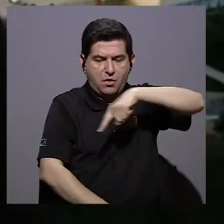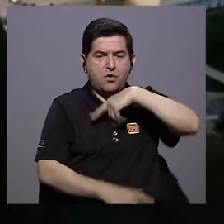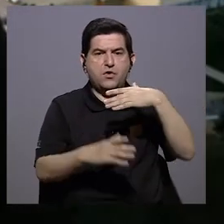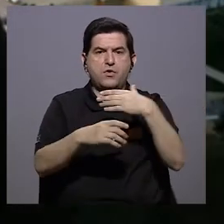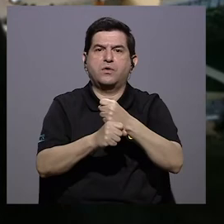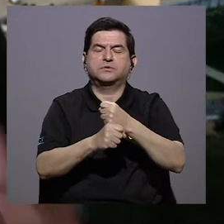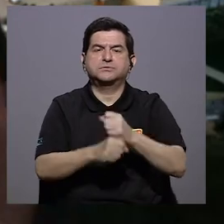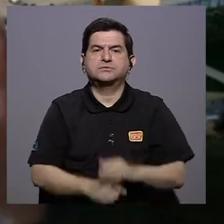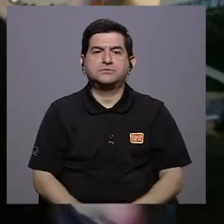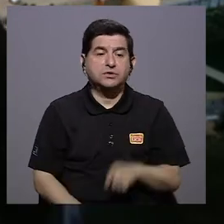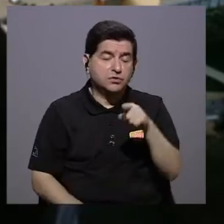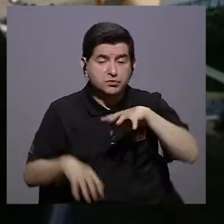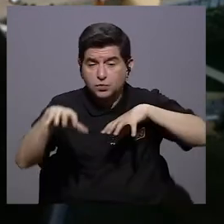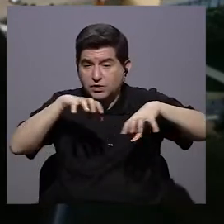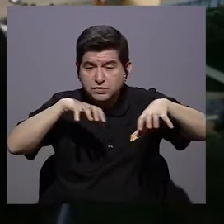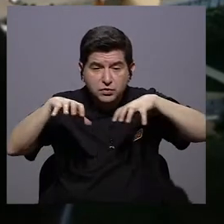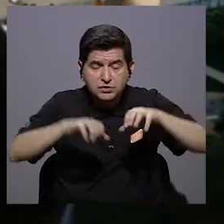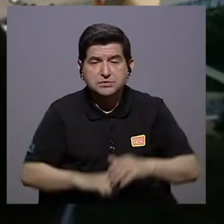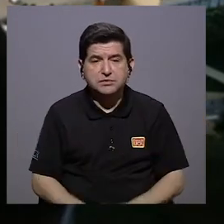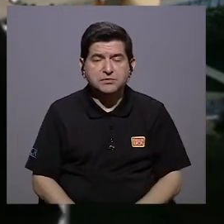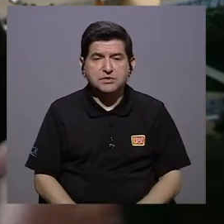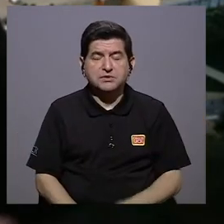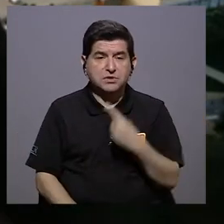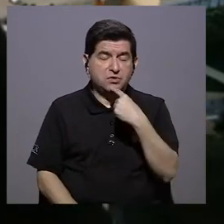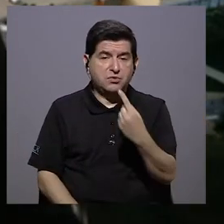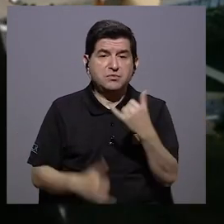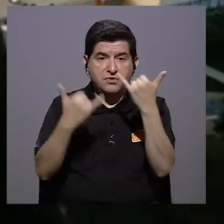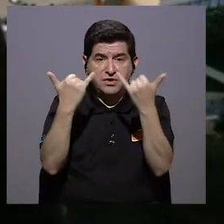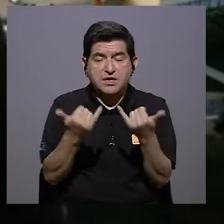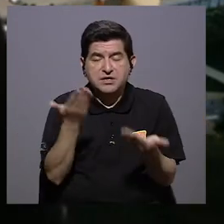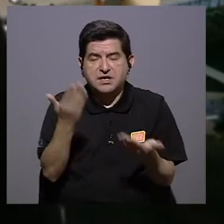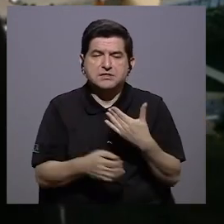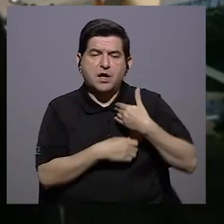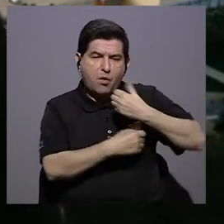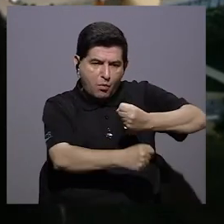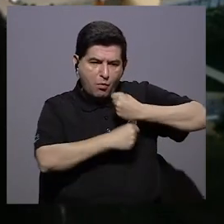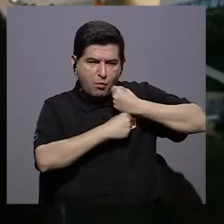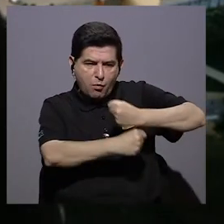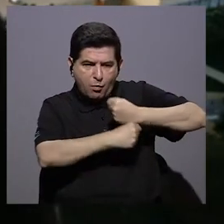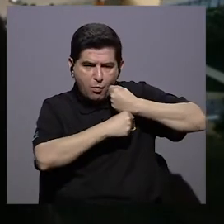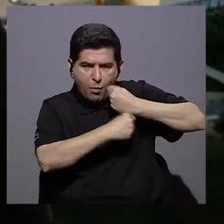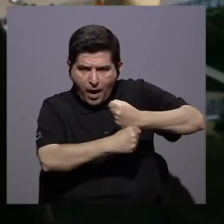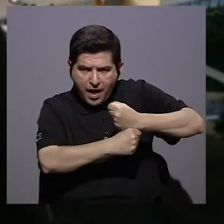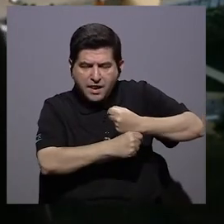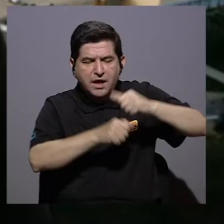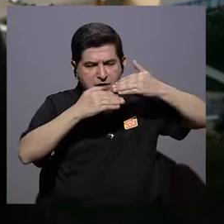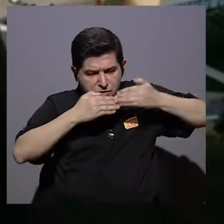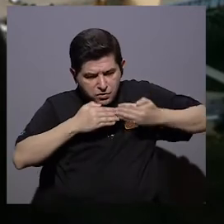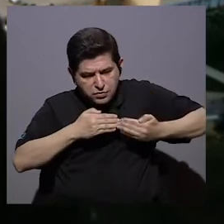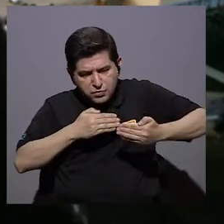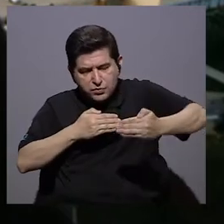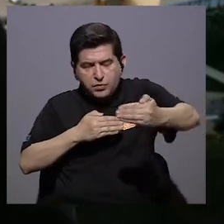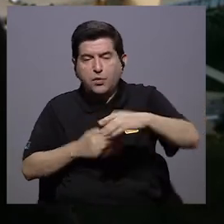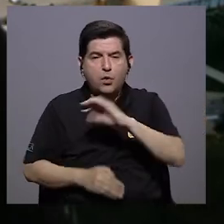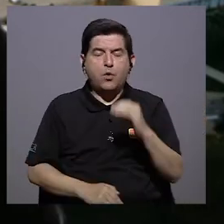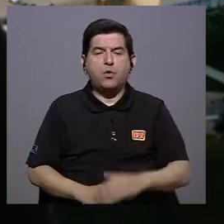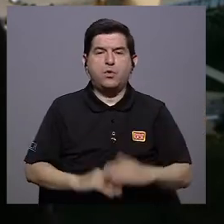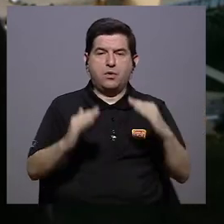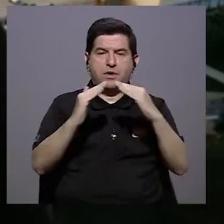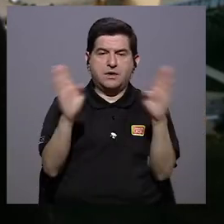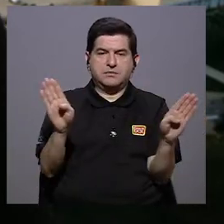hacer es que cuando hay estos movimientos, es decir, como ya les digo, como pueden ser estas huelgas continuadas, este